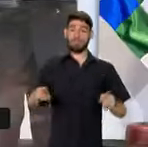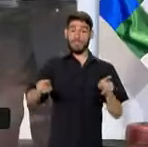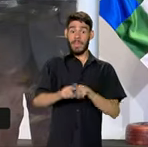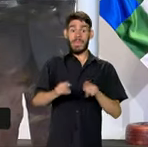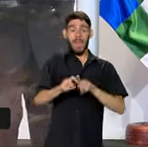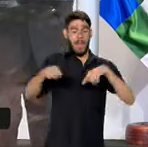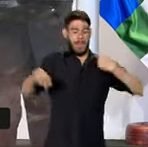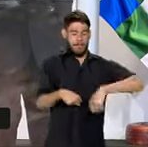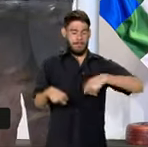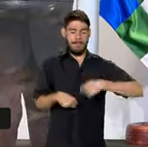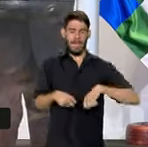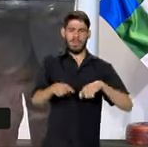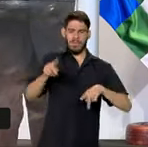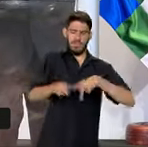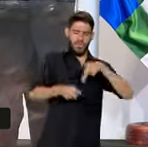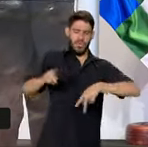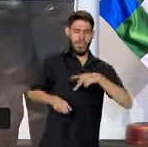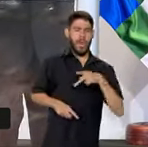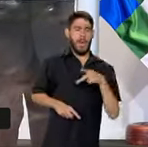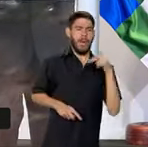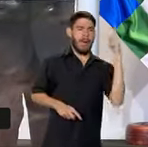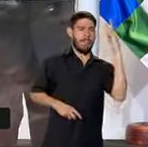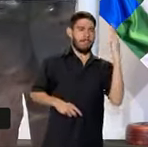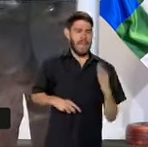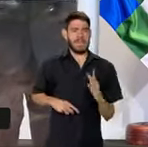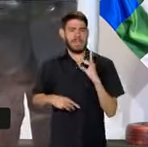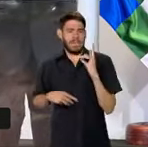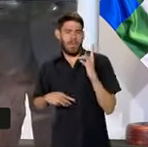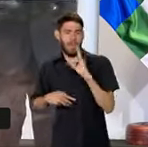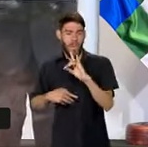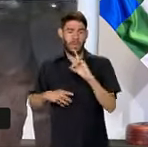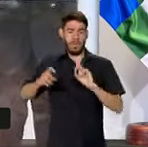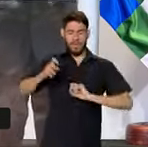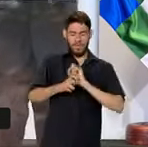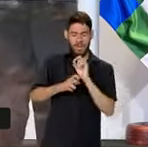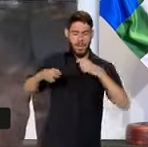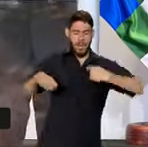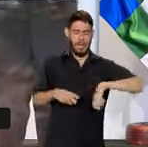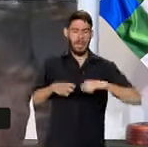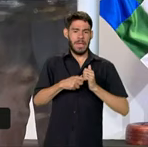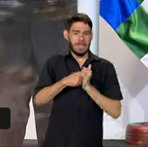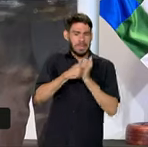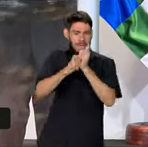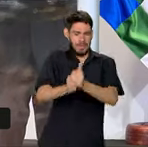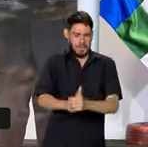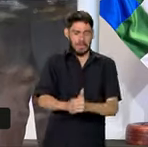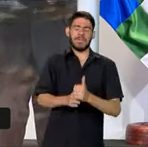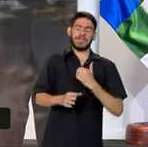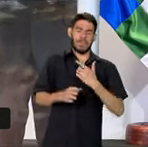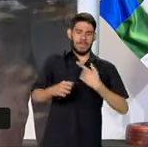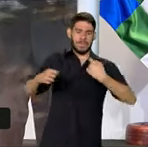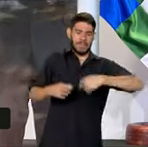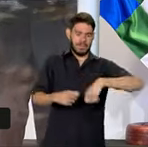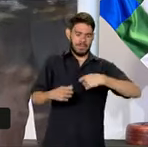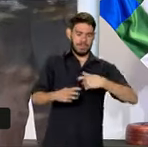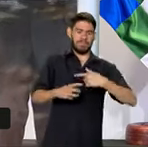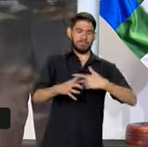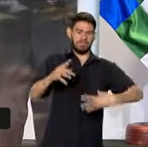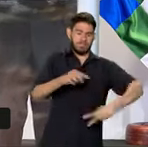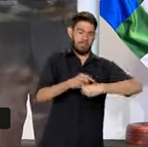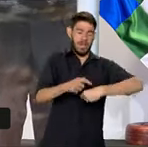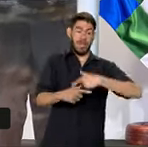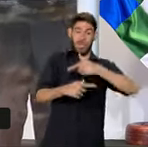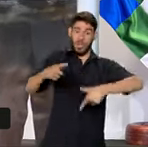Hay necesidades de nuestros pueblos, brasileños y bolivianos. Tenemos que conduzirlos. Tenemos que satisfacer estas necesidades. En este